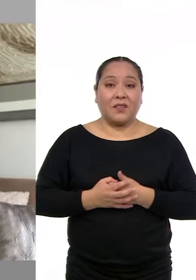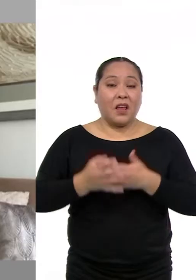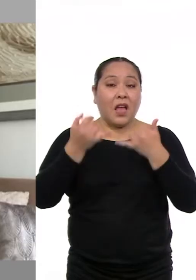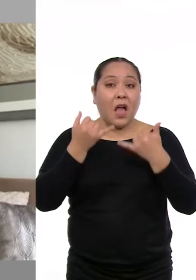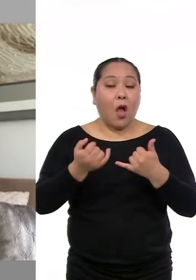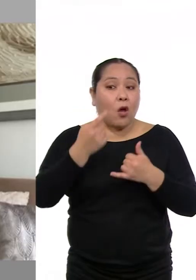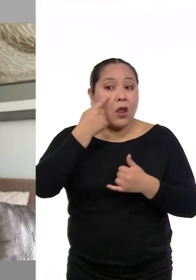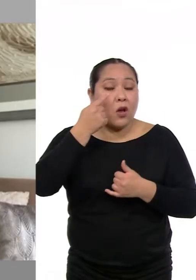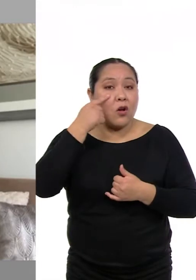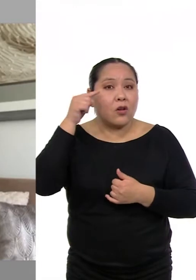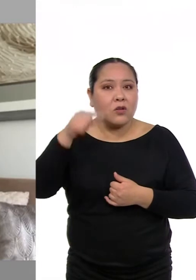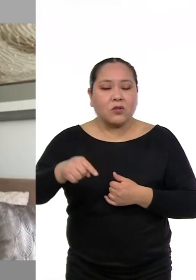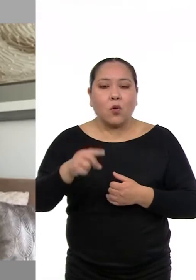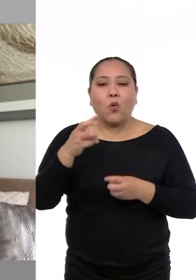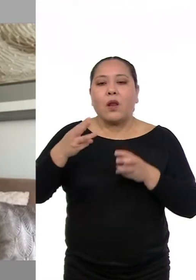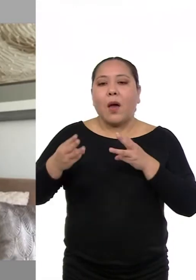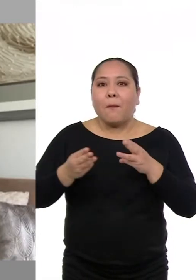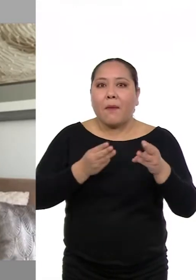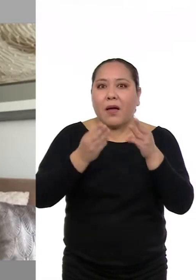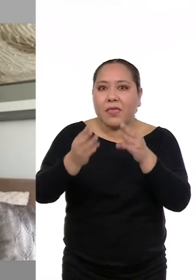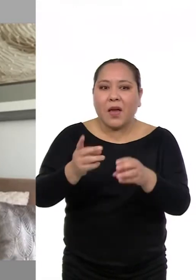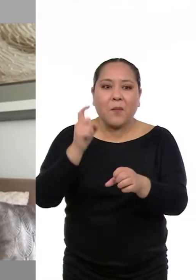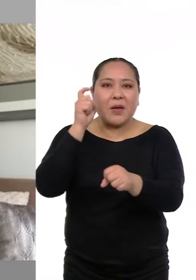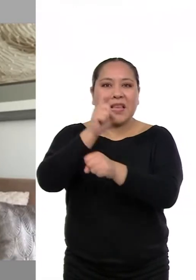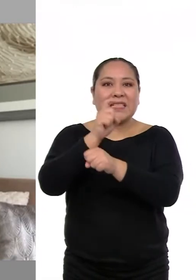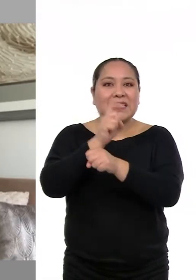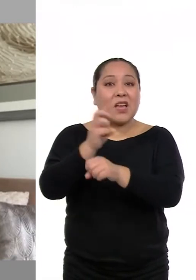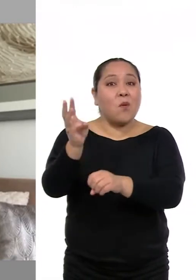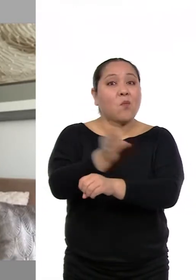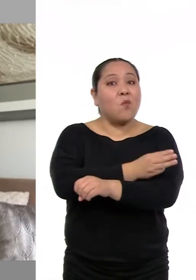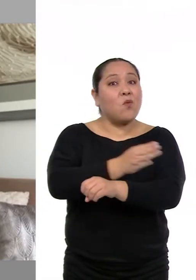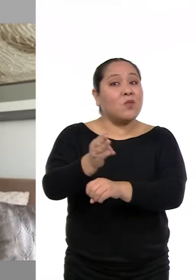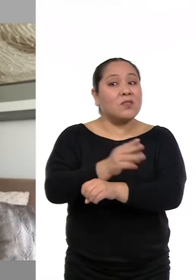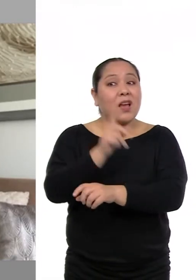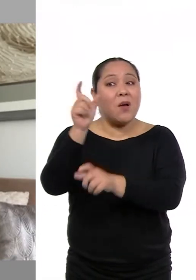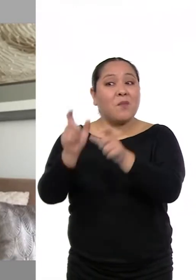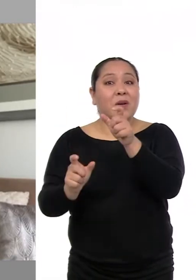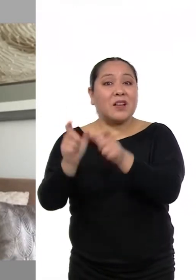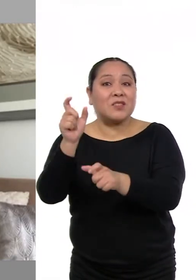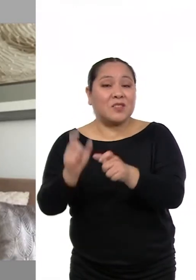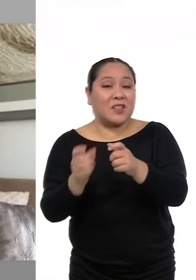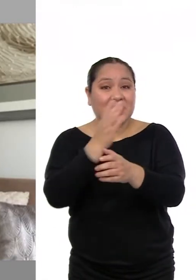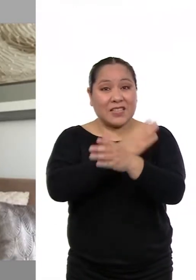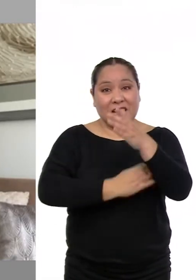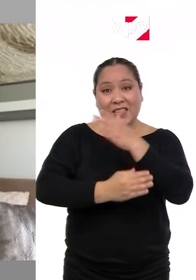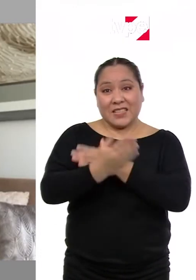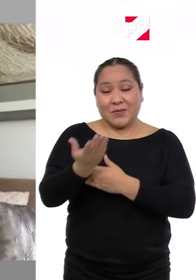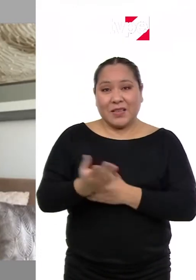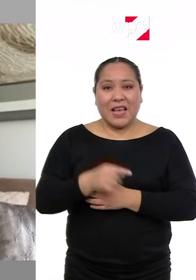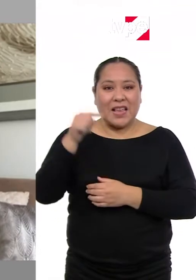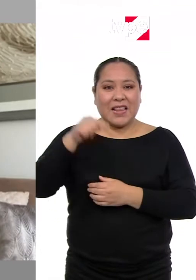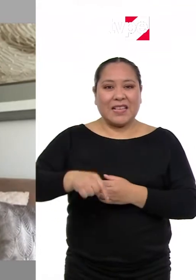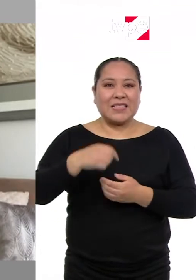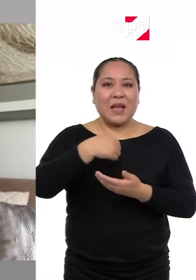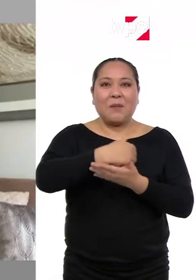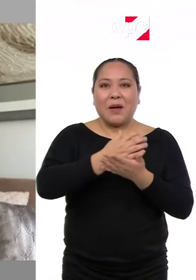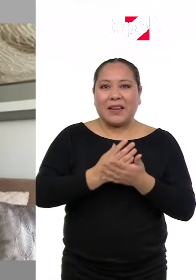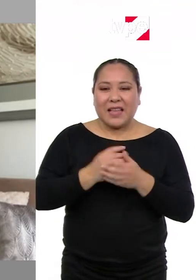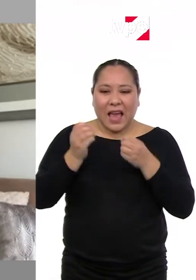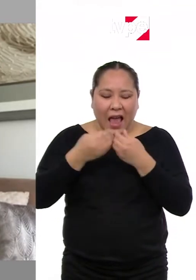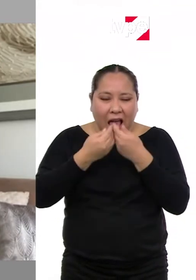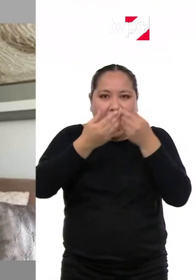Ahora conoceremos un método para enseñar música a personas con discapacidad en nuestro bloque